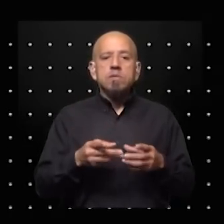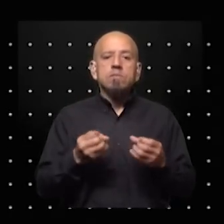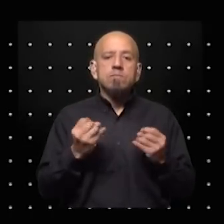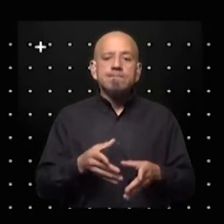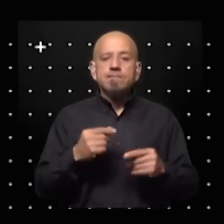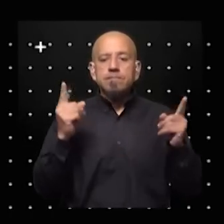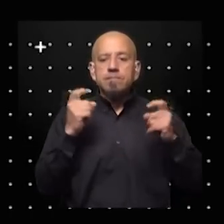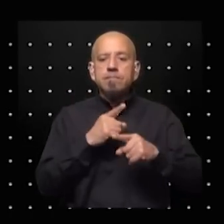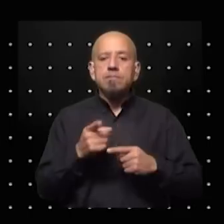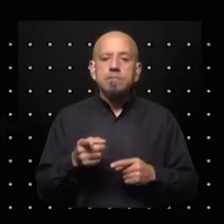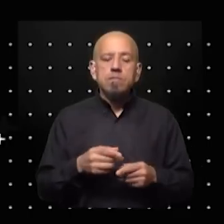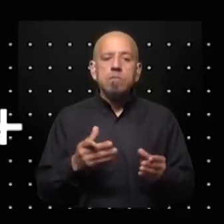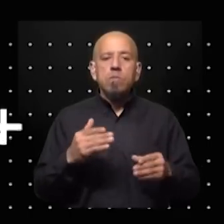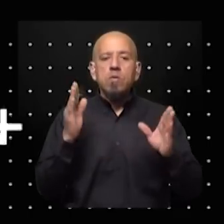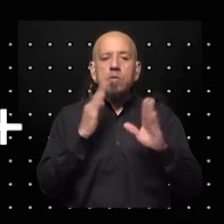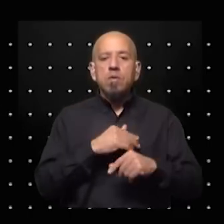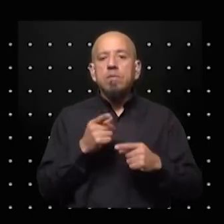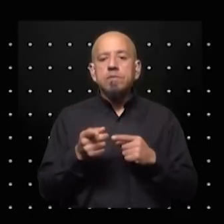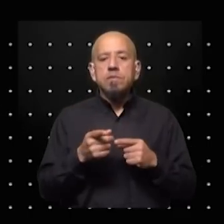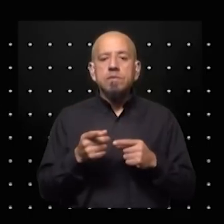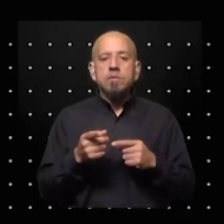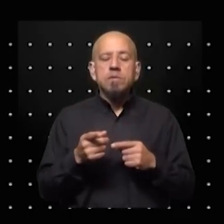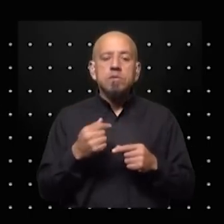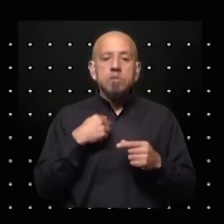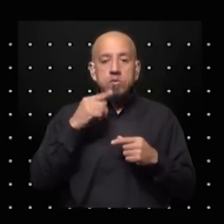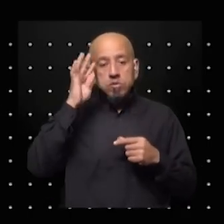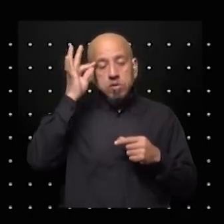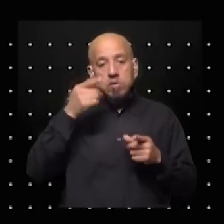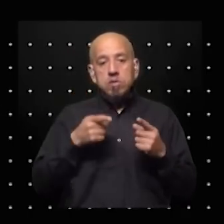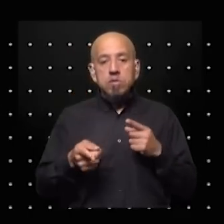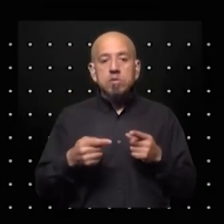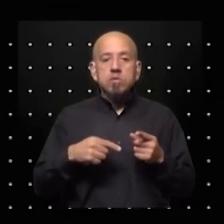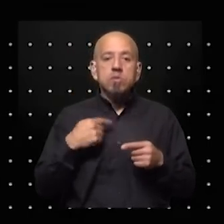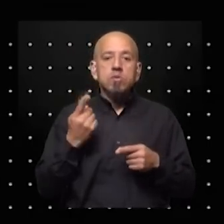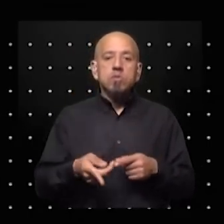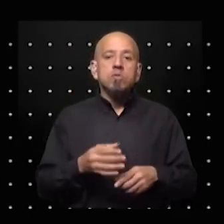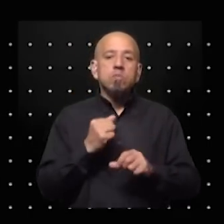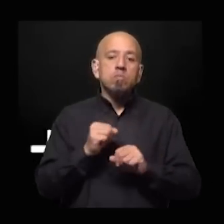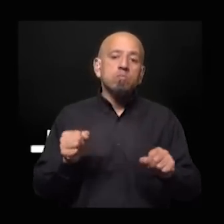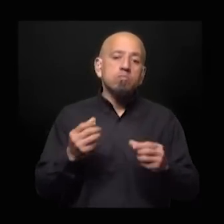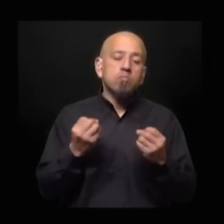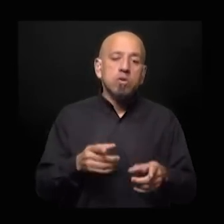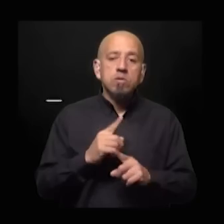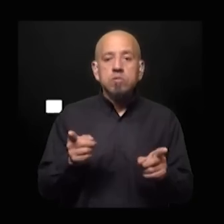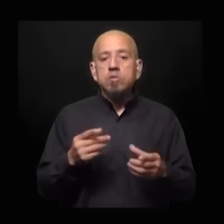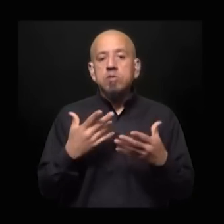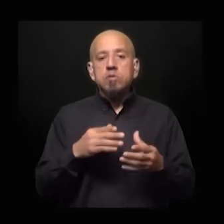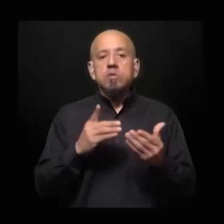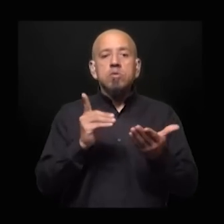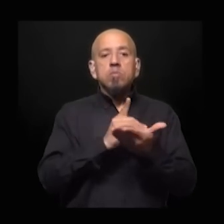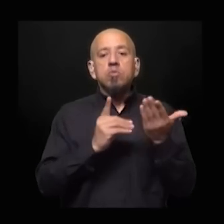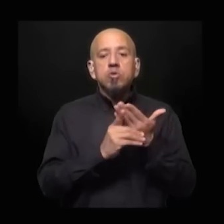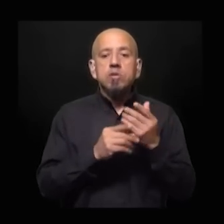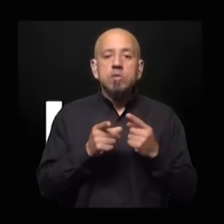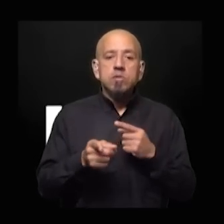son difíciles de resolver y no se pudo creo yo durante el kirchnerismo en otros casos porque no se quiso porque era un proyecto más